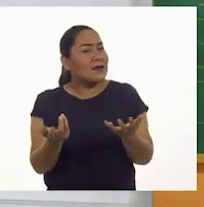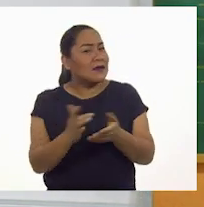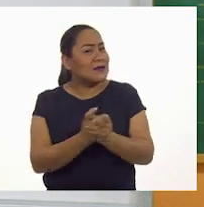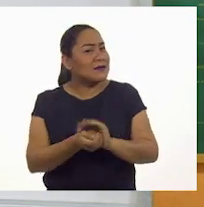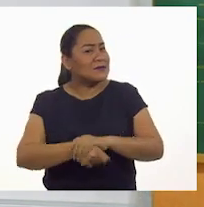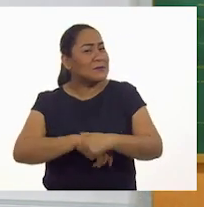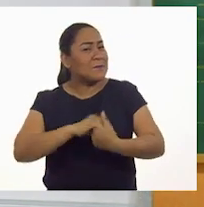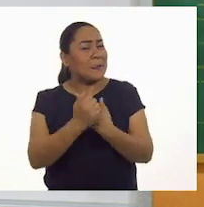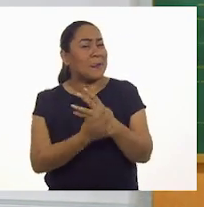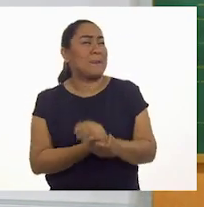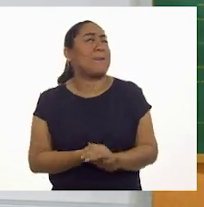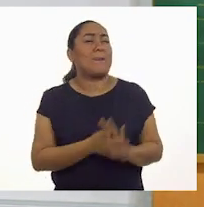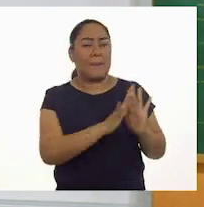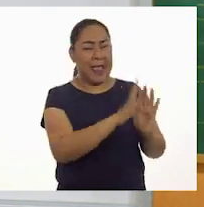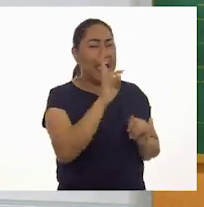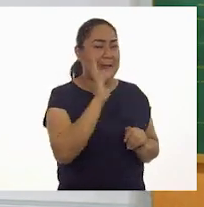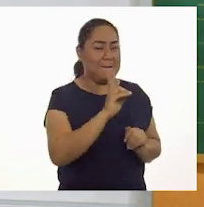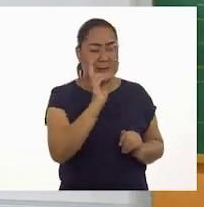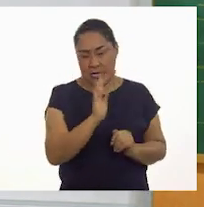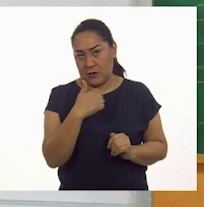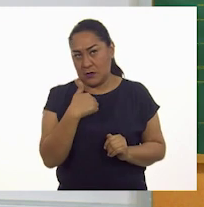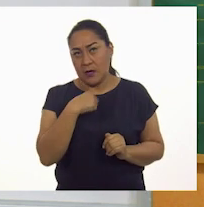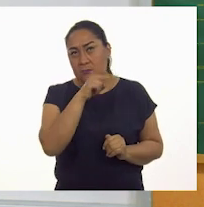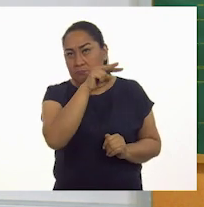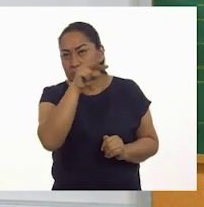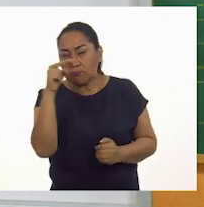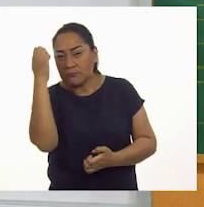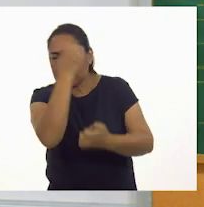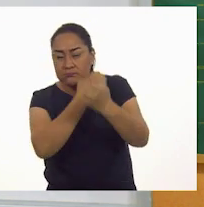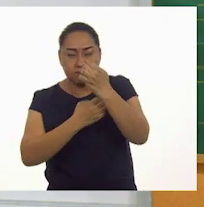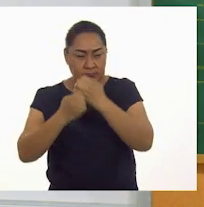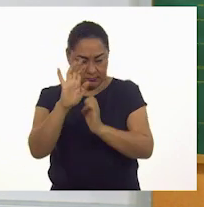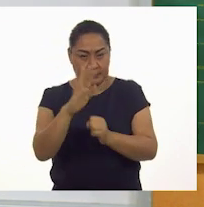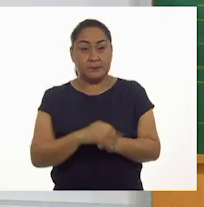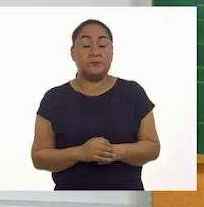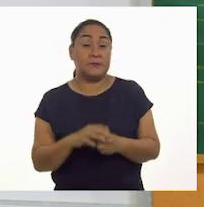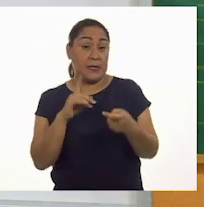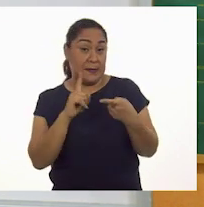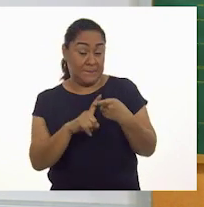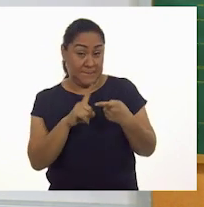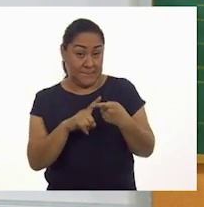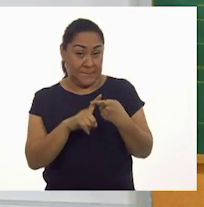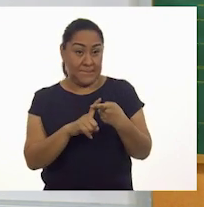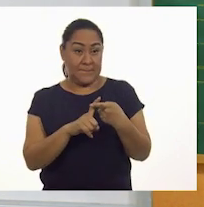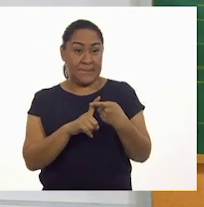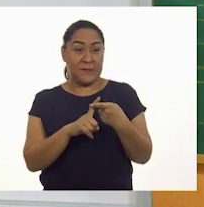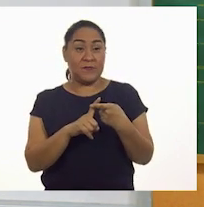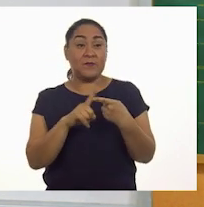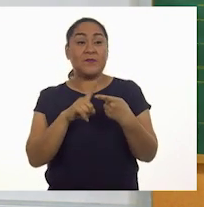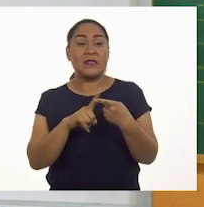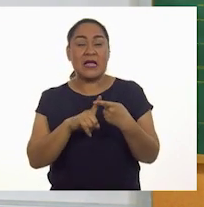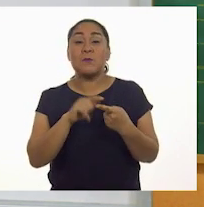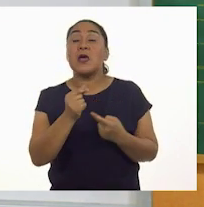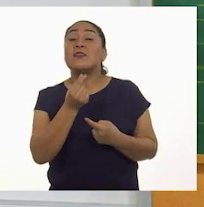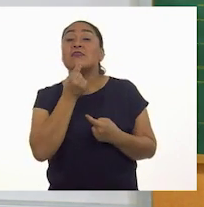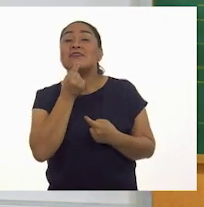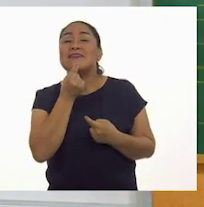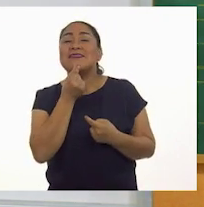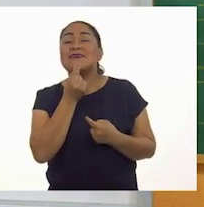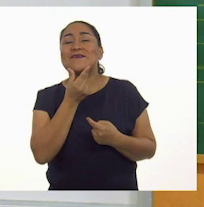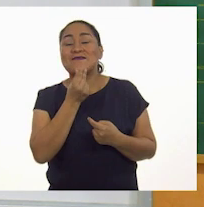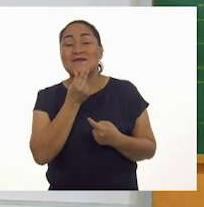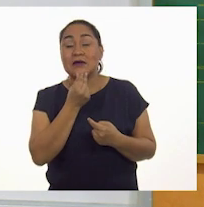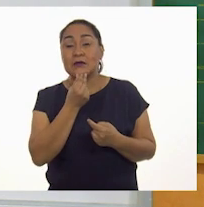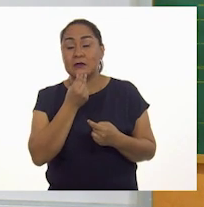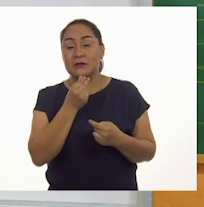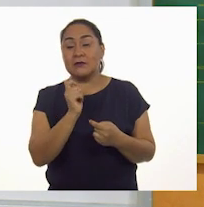ver. Analicémoslas otra vez. La primera imagen es el niñito, frente al lavabo, pero tiene una